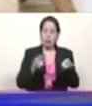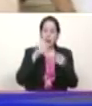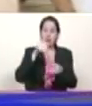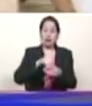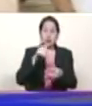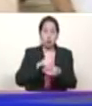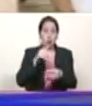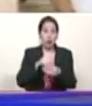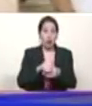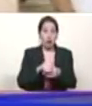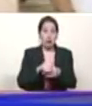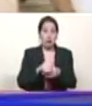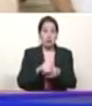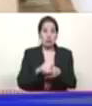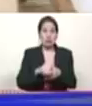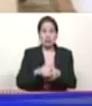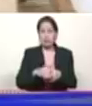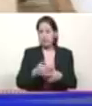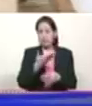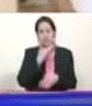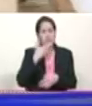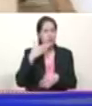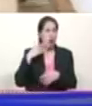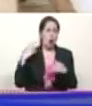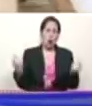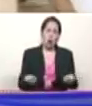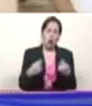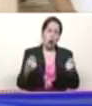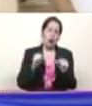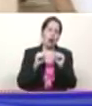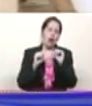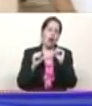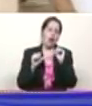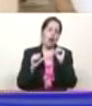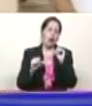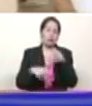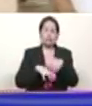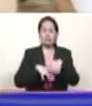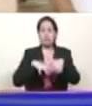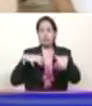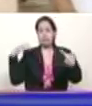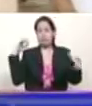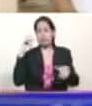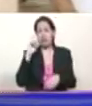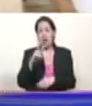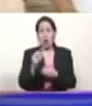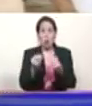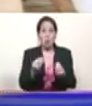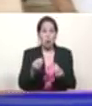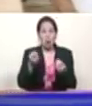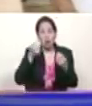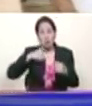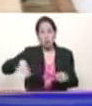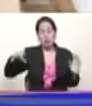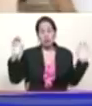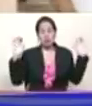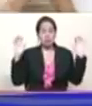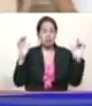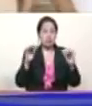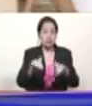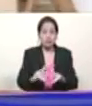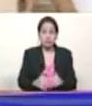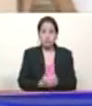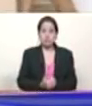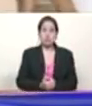es uno de los actos más maravillosos, larga avenida, de varios kilómetros, llena de pueblo, de pueblo